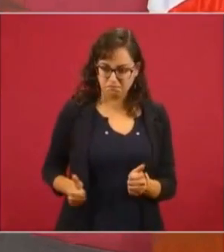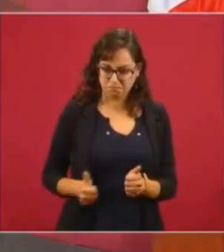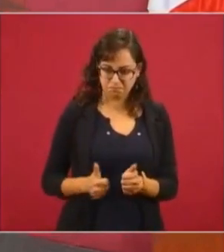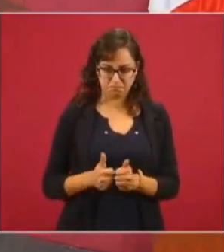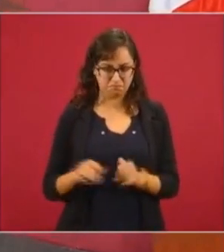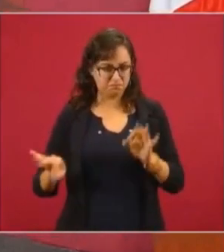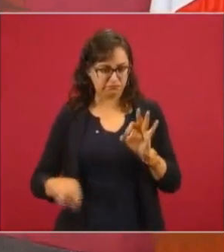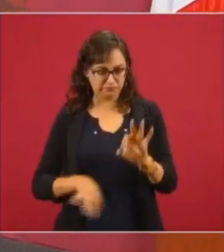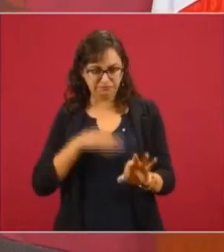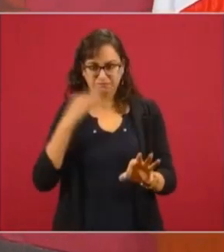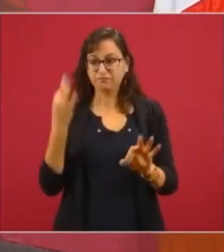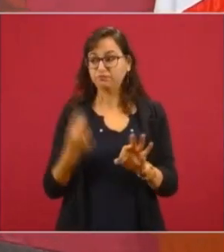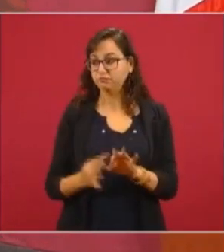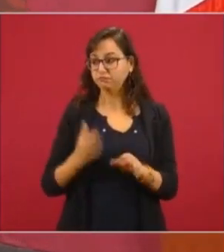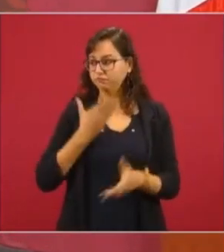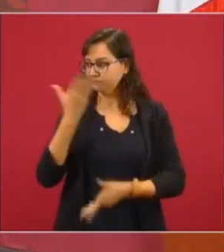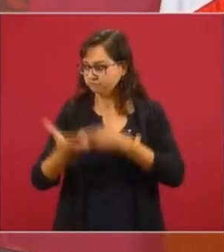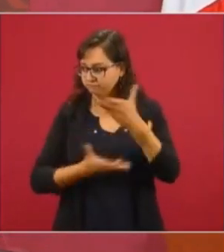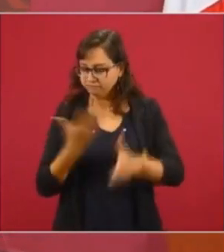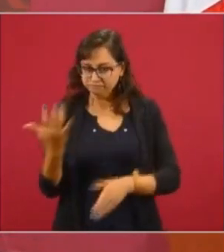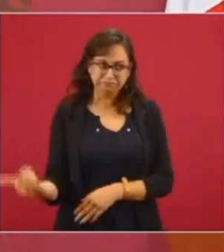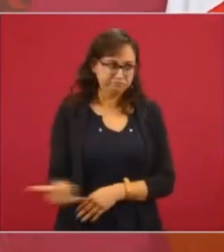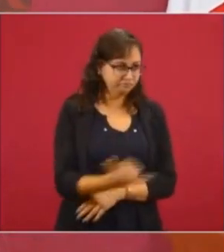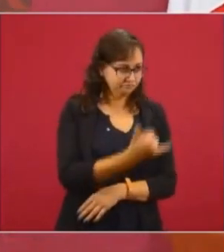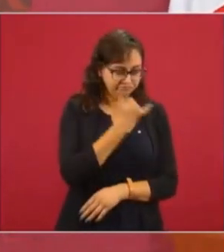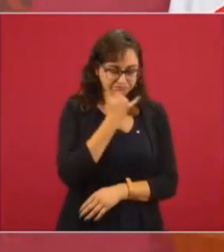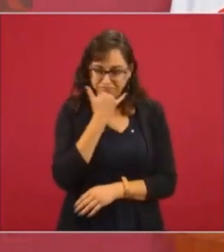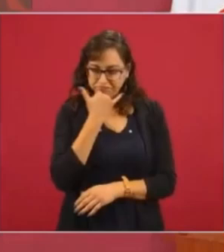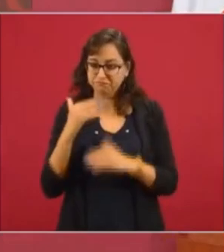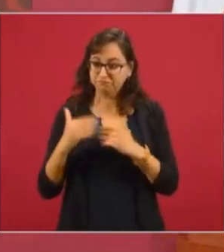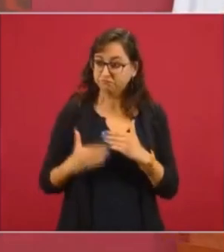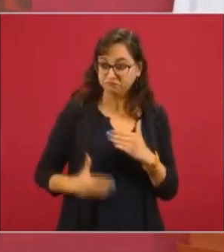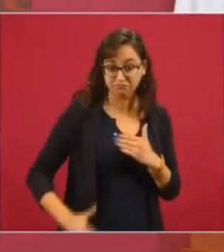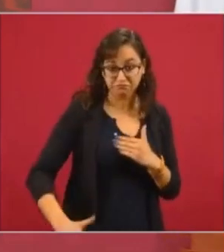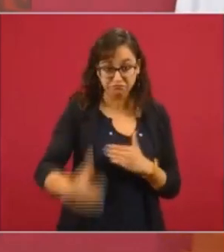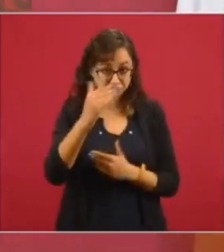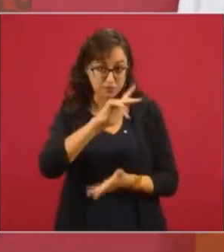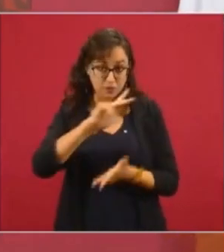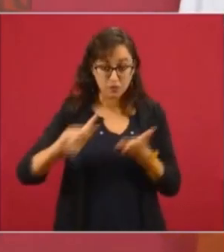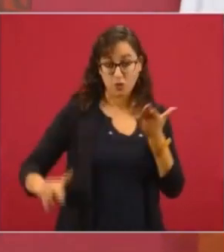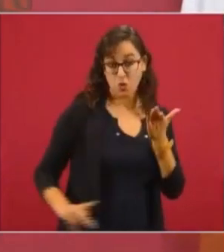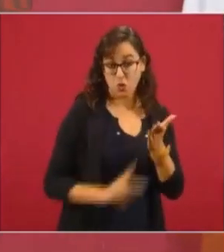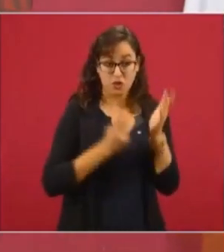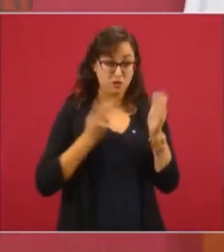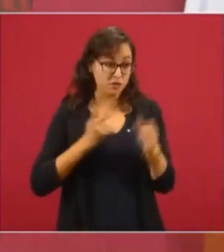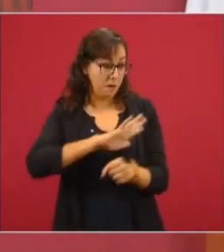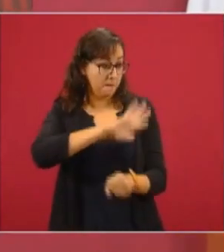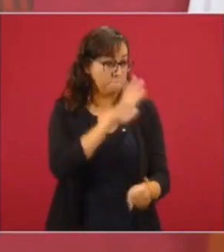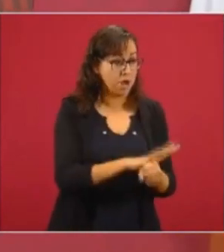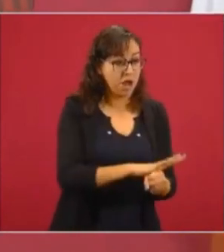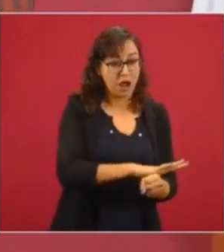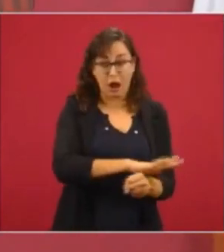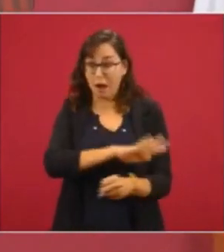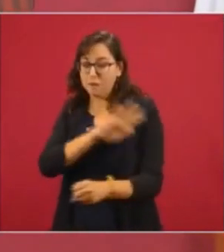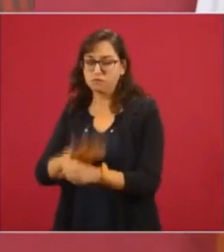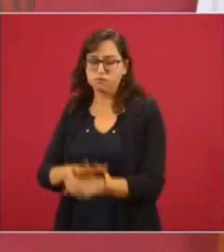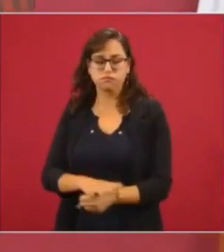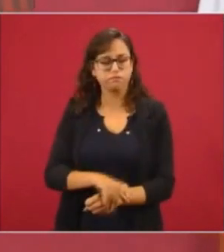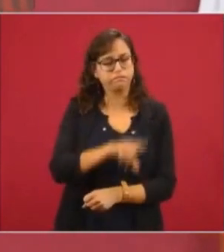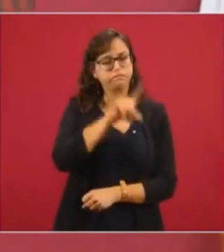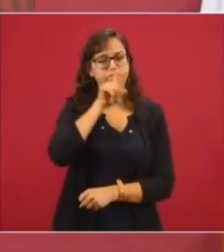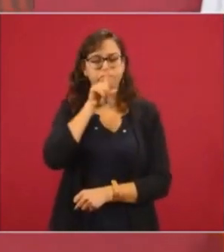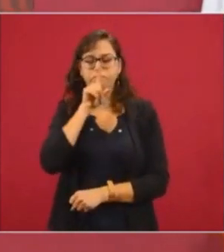reprimir, nunca más el